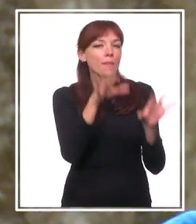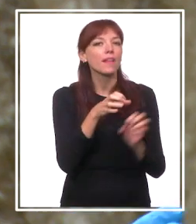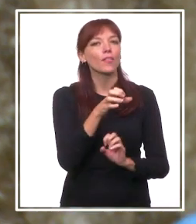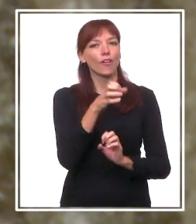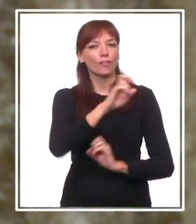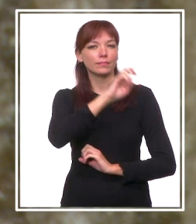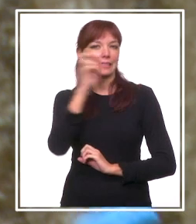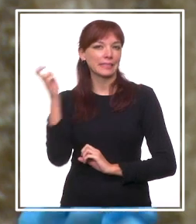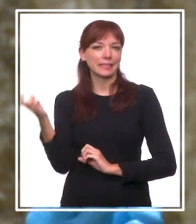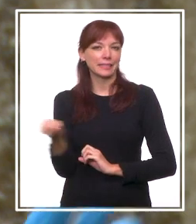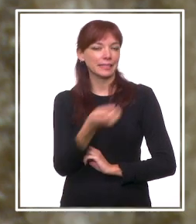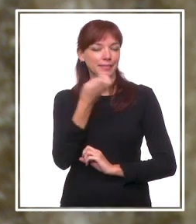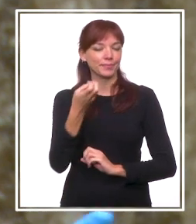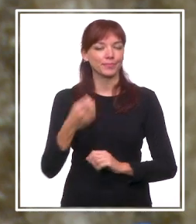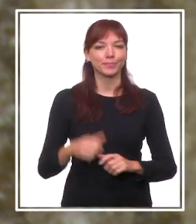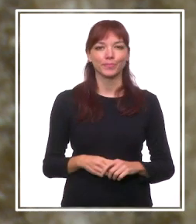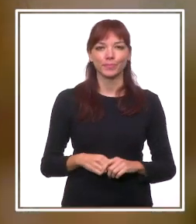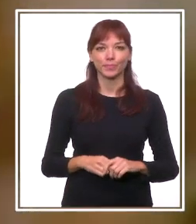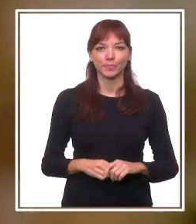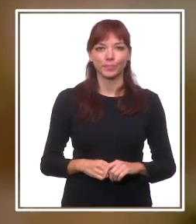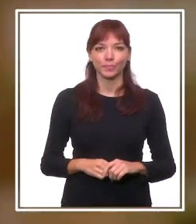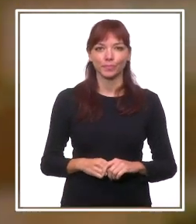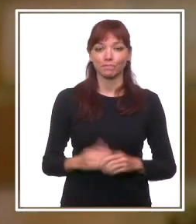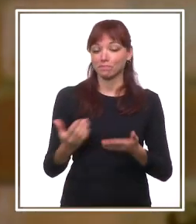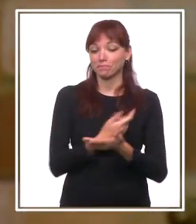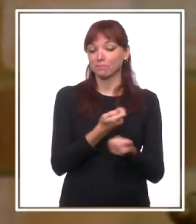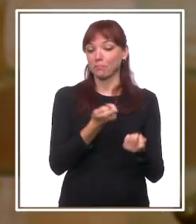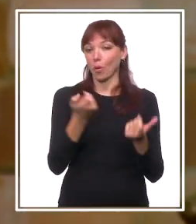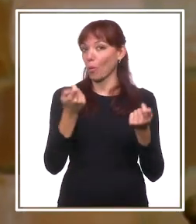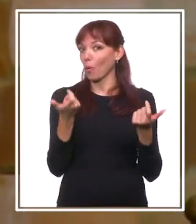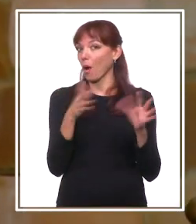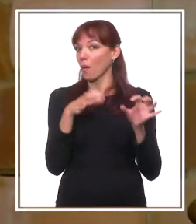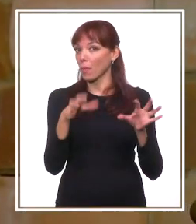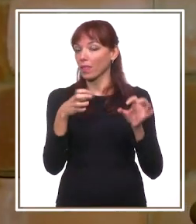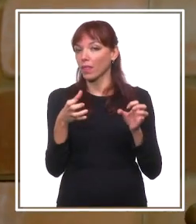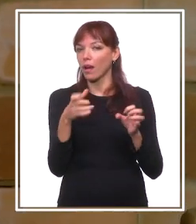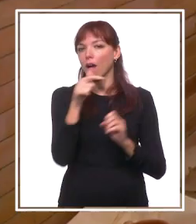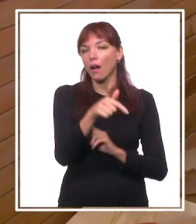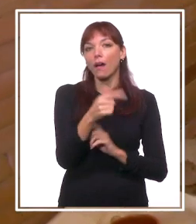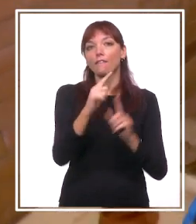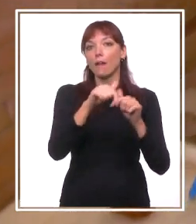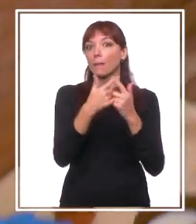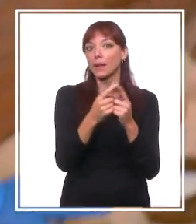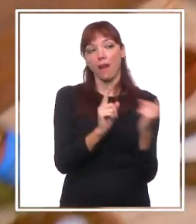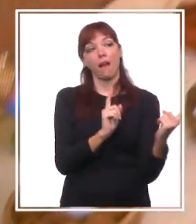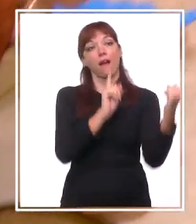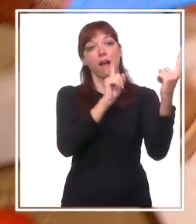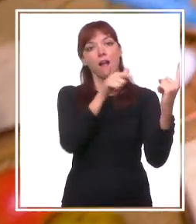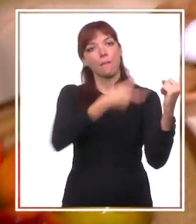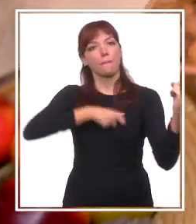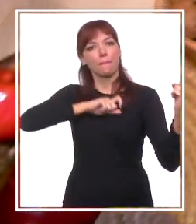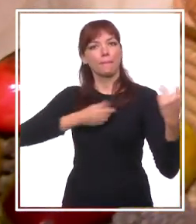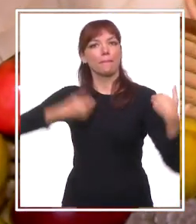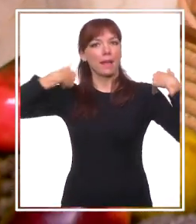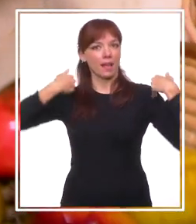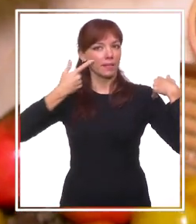la terra sigilata, todo, un poquito de todo. Tengo ahí un familiar que es vigilante